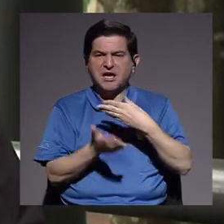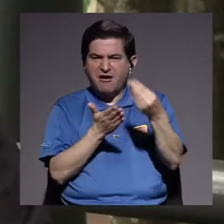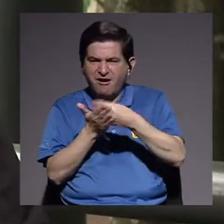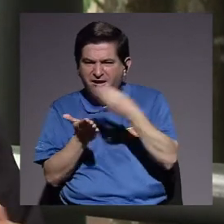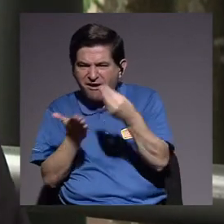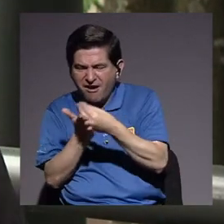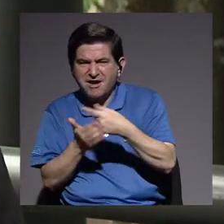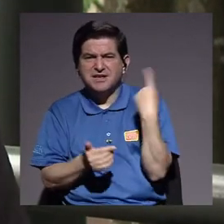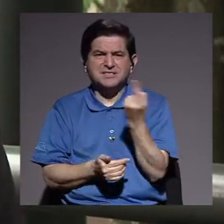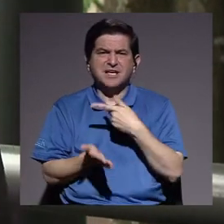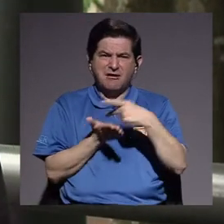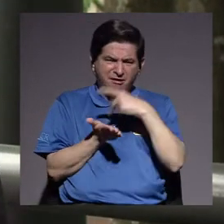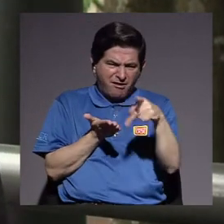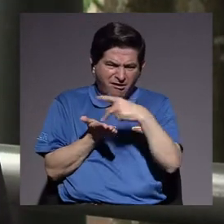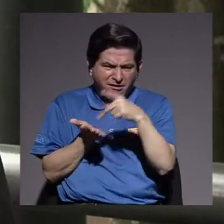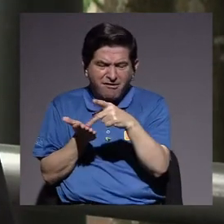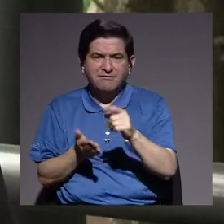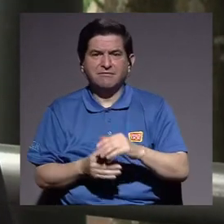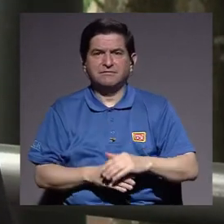comprando, siempre estar pagando.